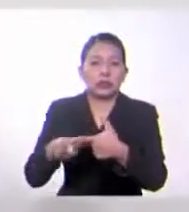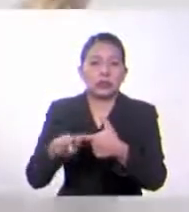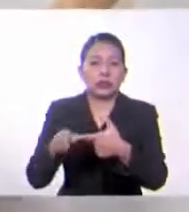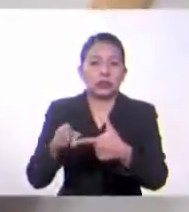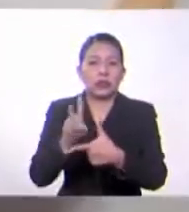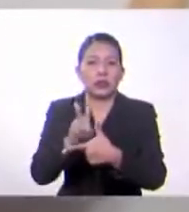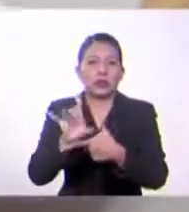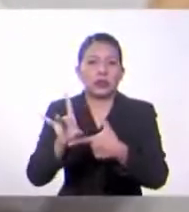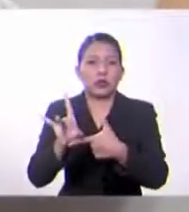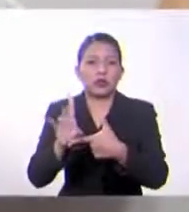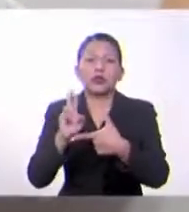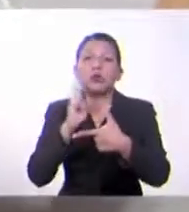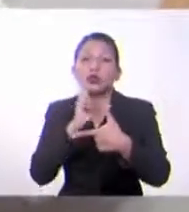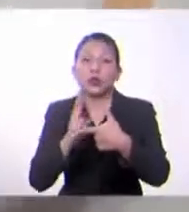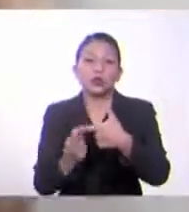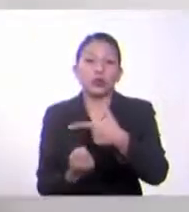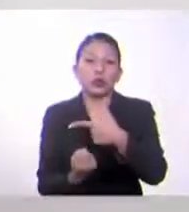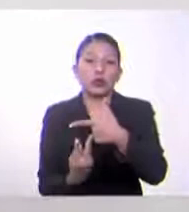Muy bien.